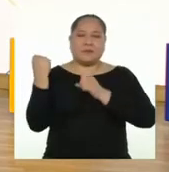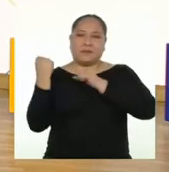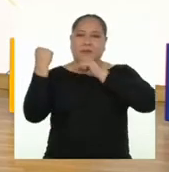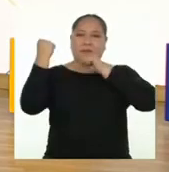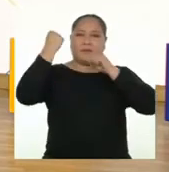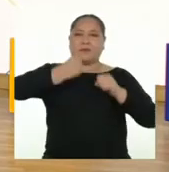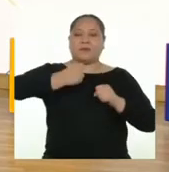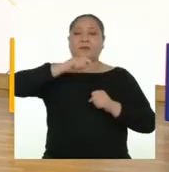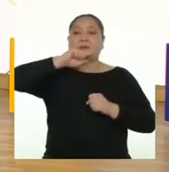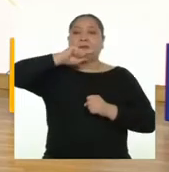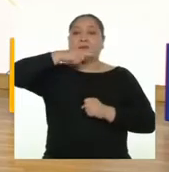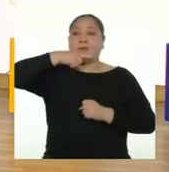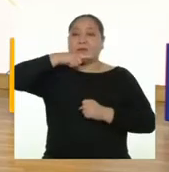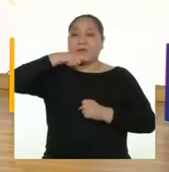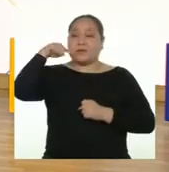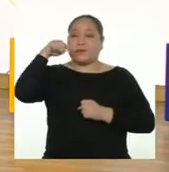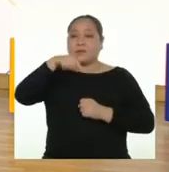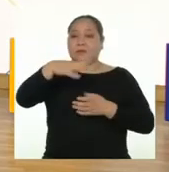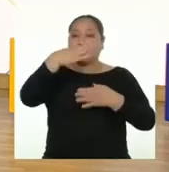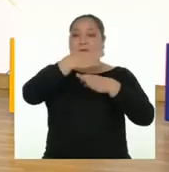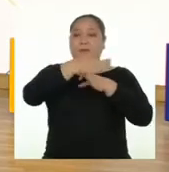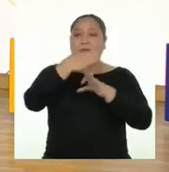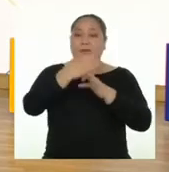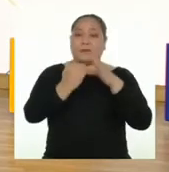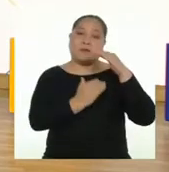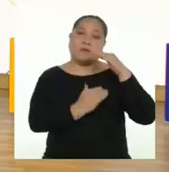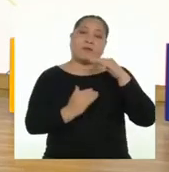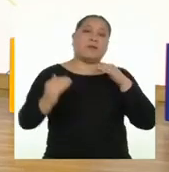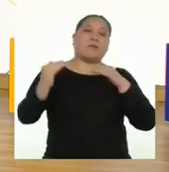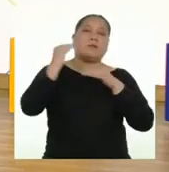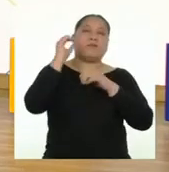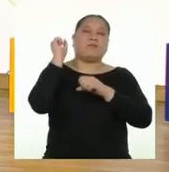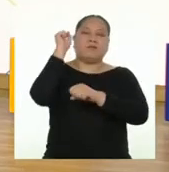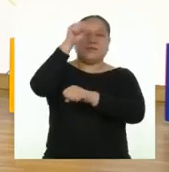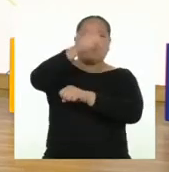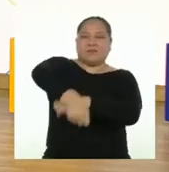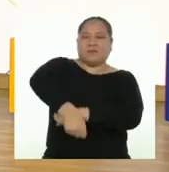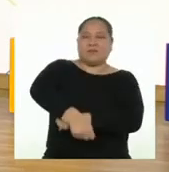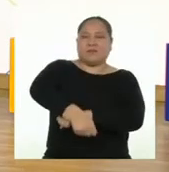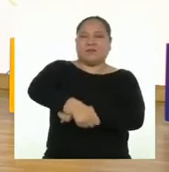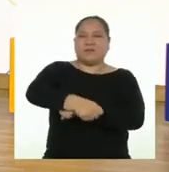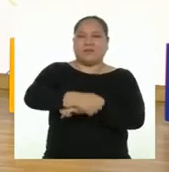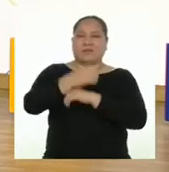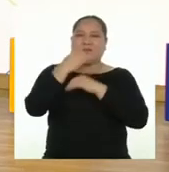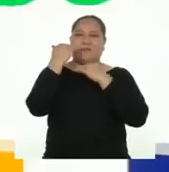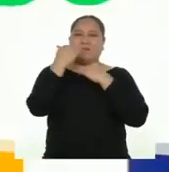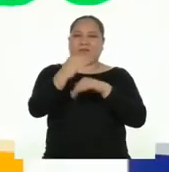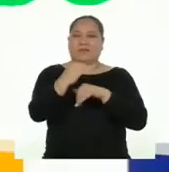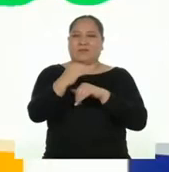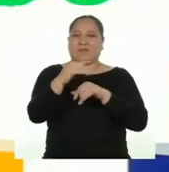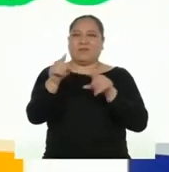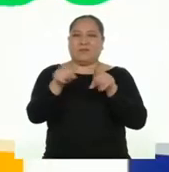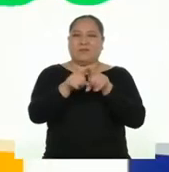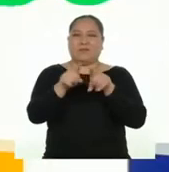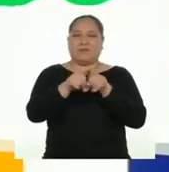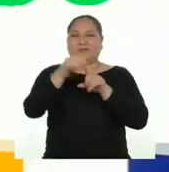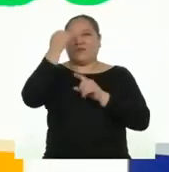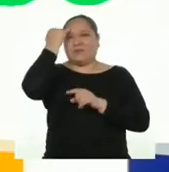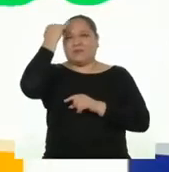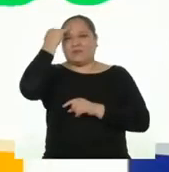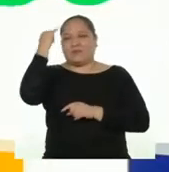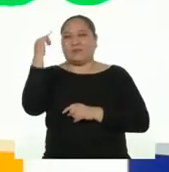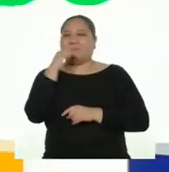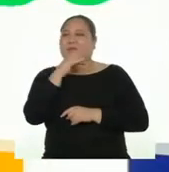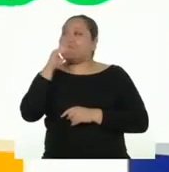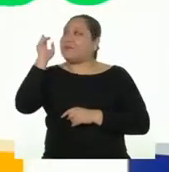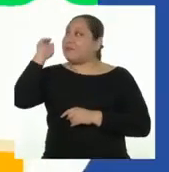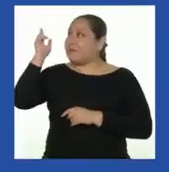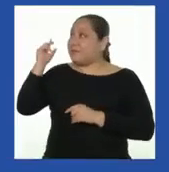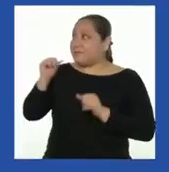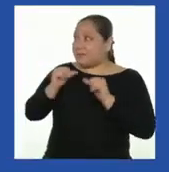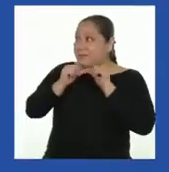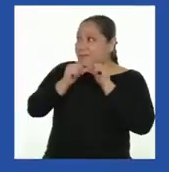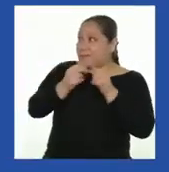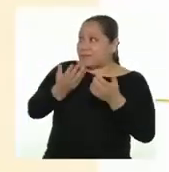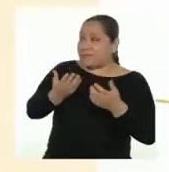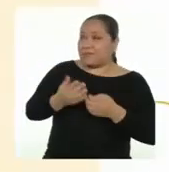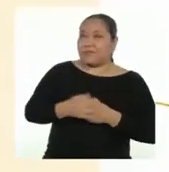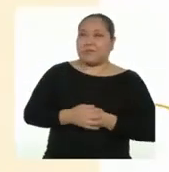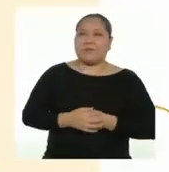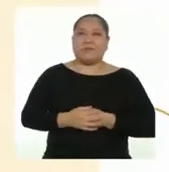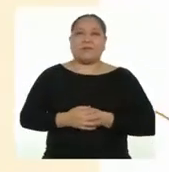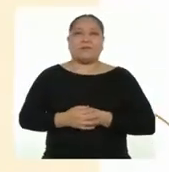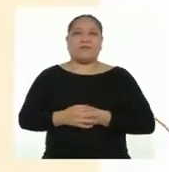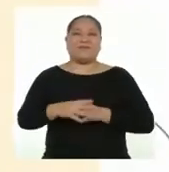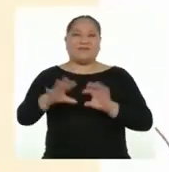el empoderamiento de la mujer como una alternativa para superar las barreras y estereotipos? Profesora, ya podemos continuar.